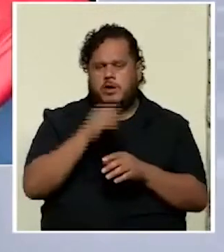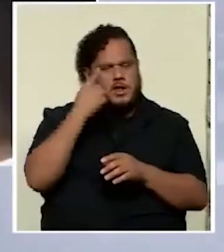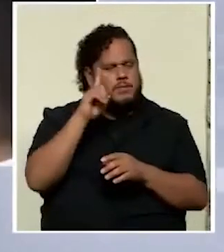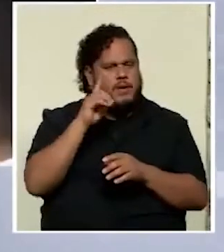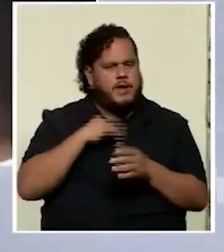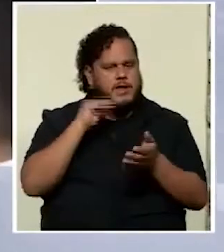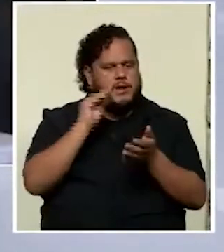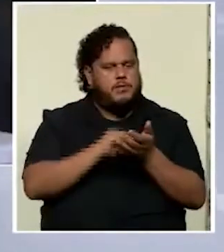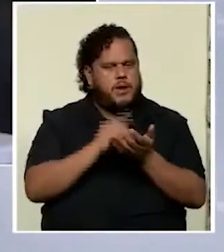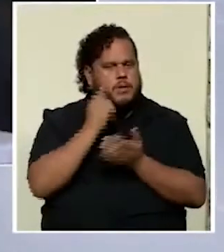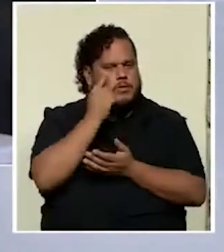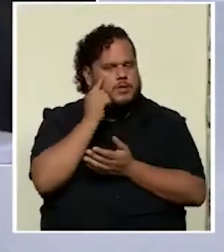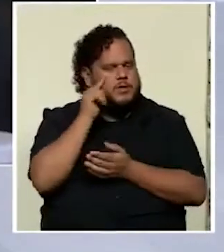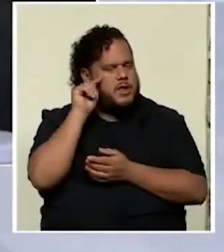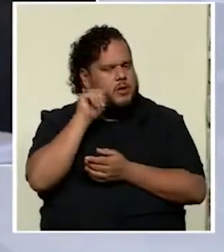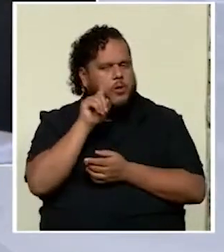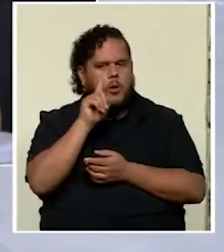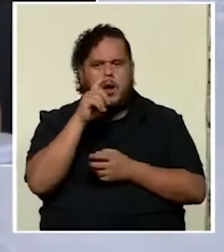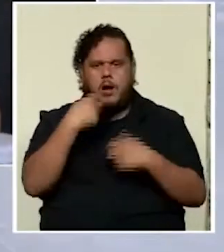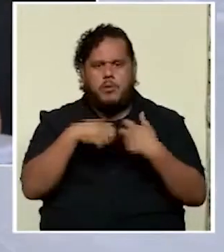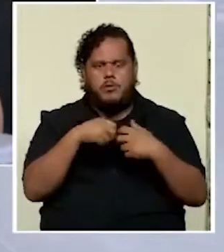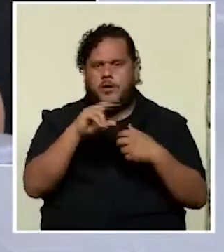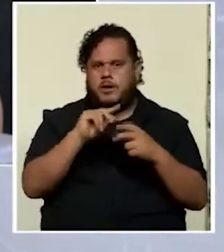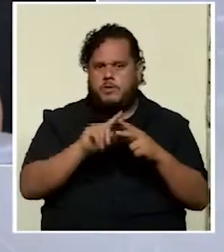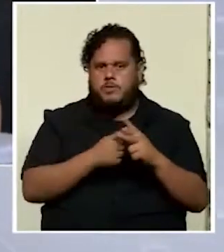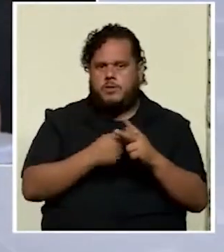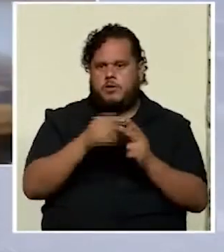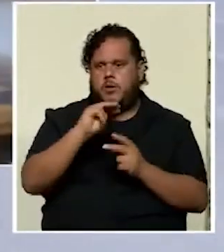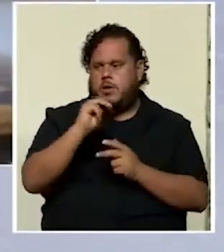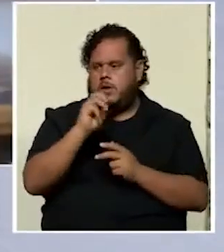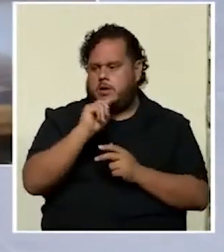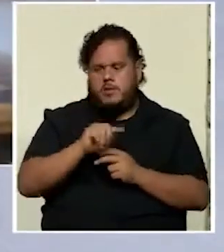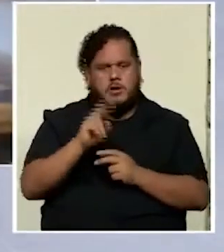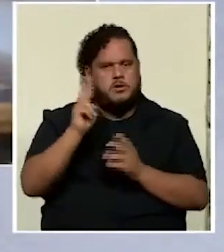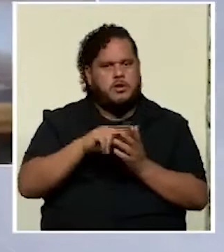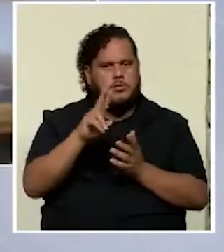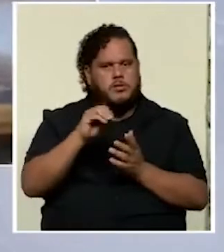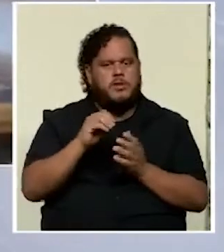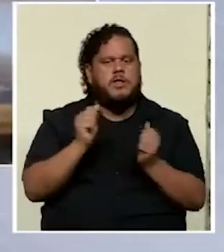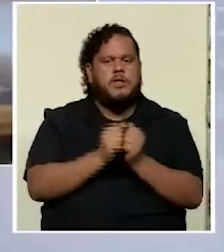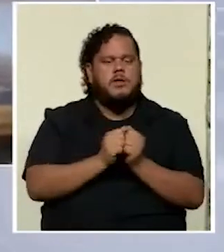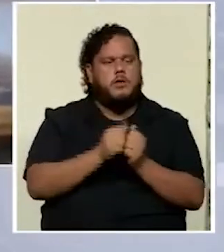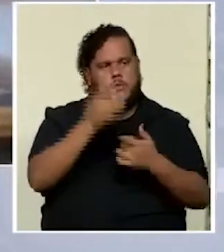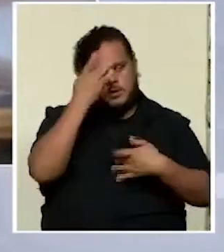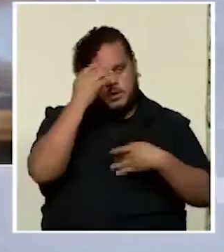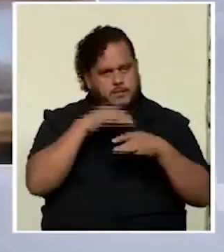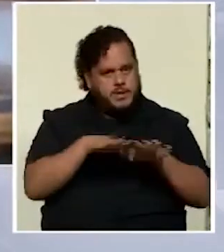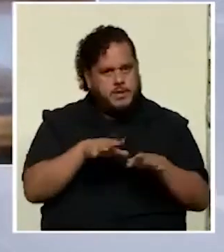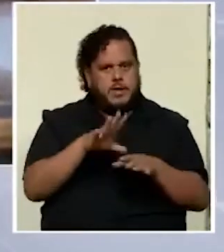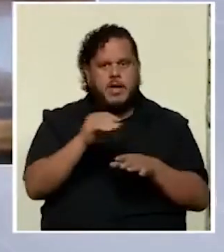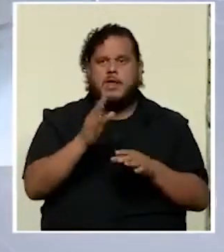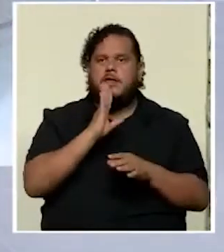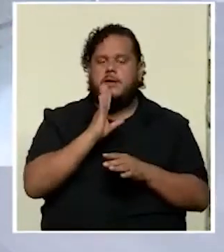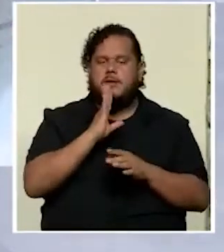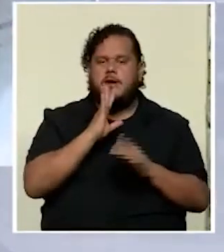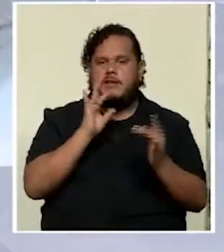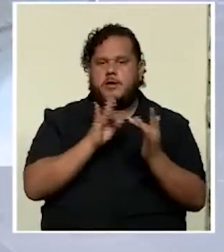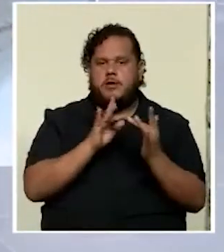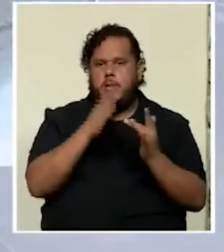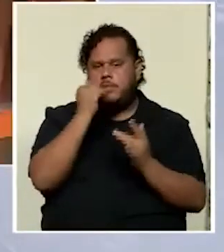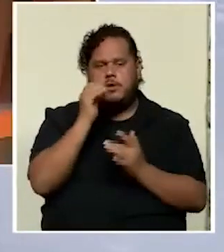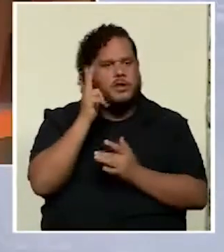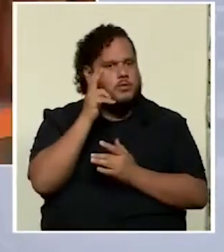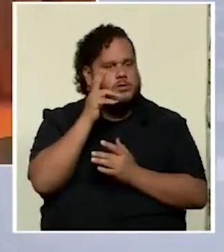pongamos el ojo a un problema que no empezó en marzo del 2020 con la pandemia y hablar de la conectividad porque escuchando